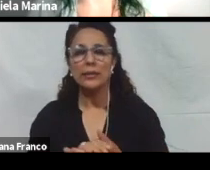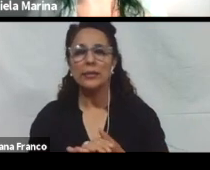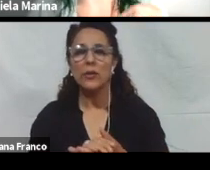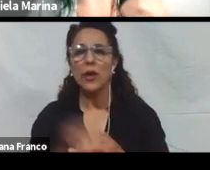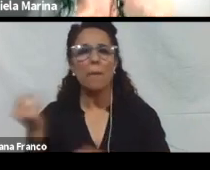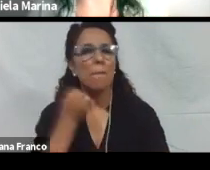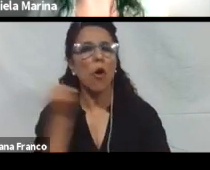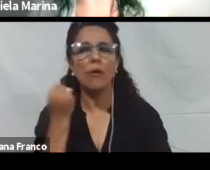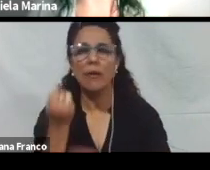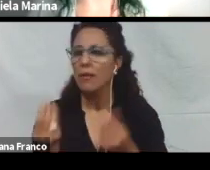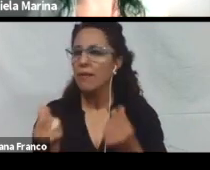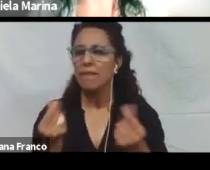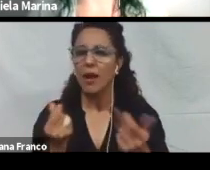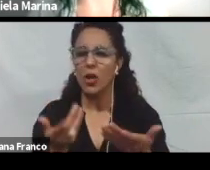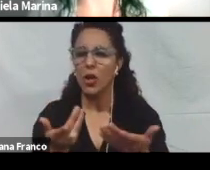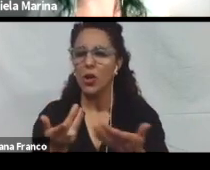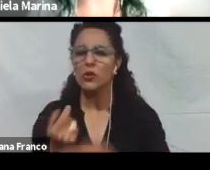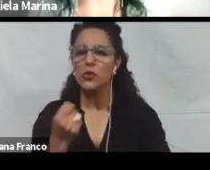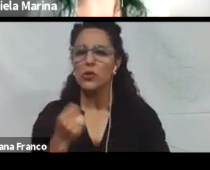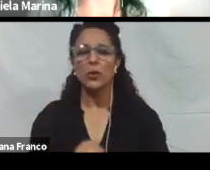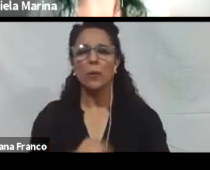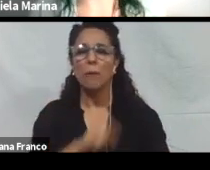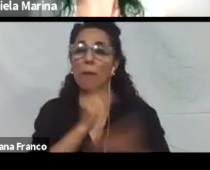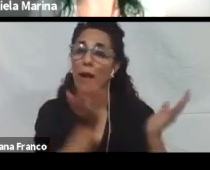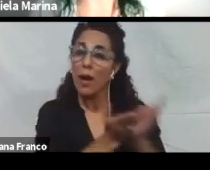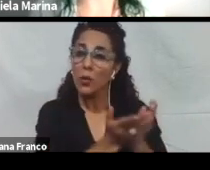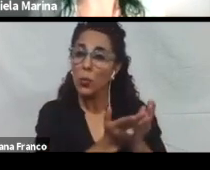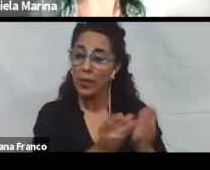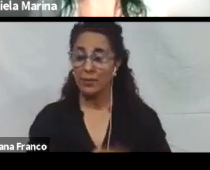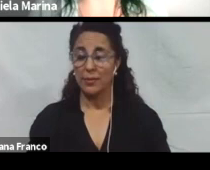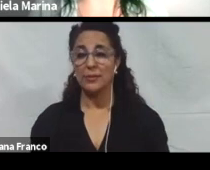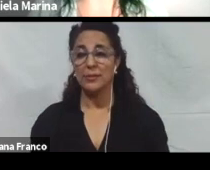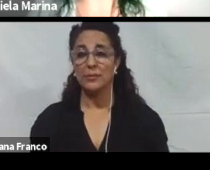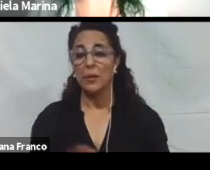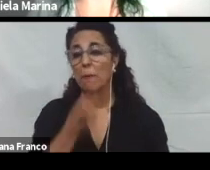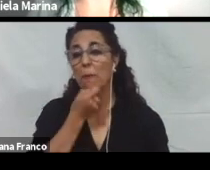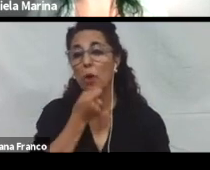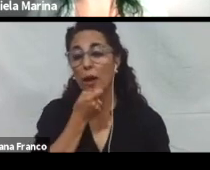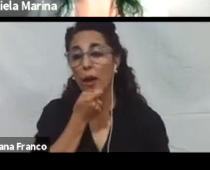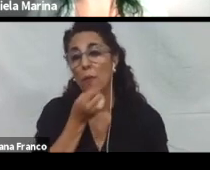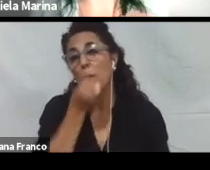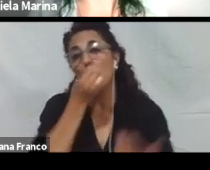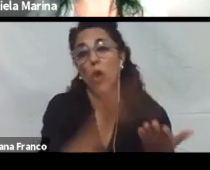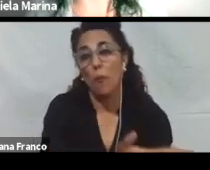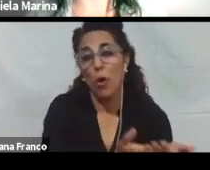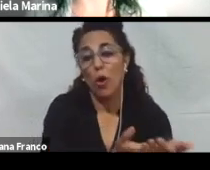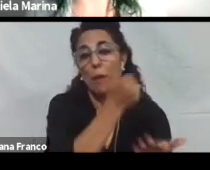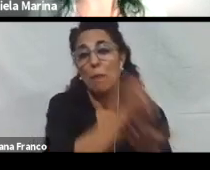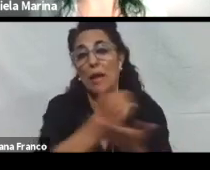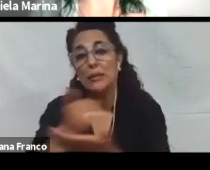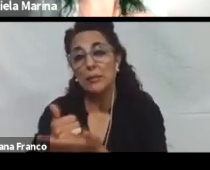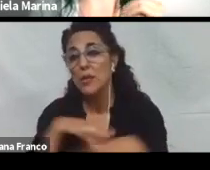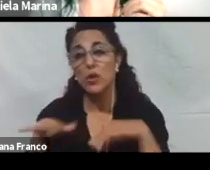valioso e importante para los estudiantes. Por ejemplo, proponer actividades que permitan la participación activa.